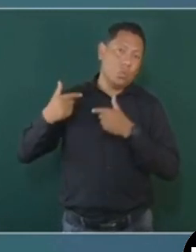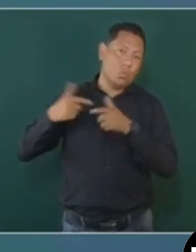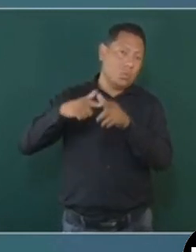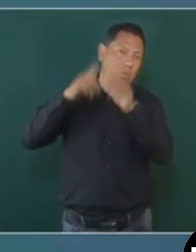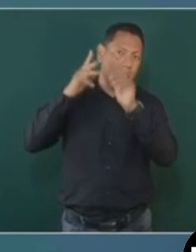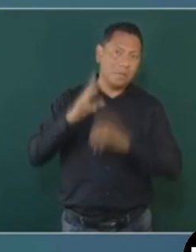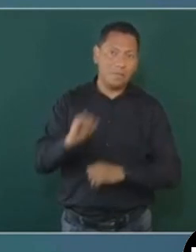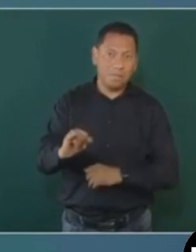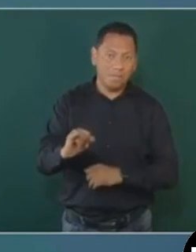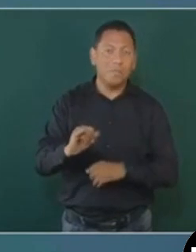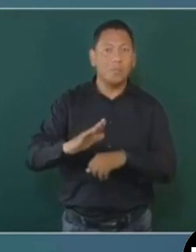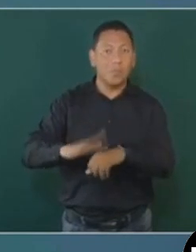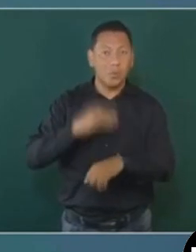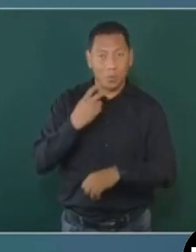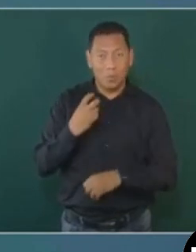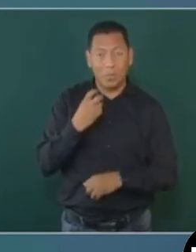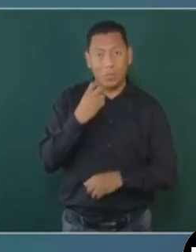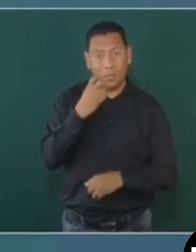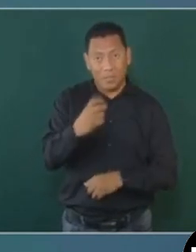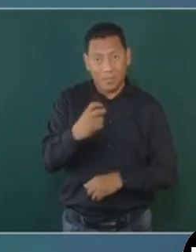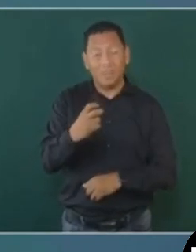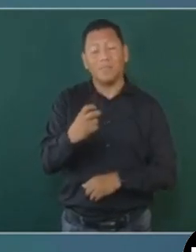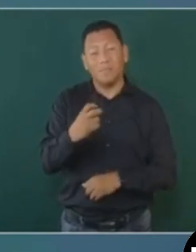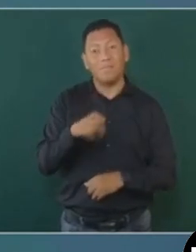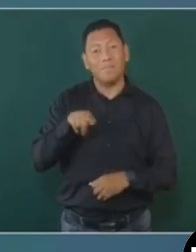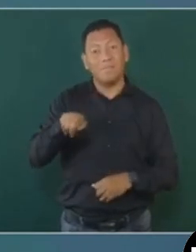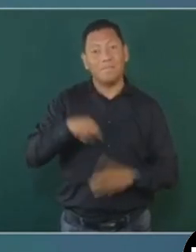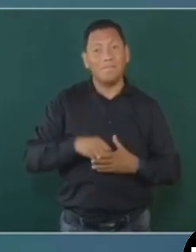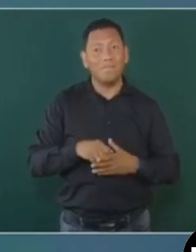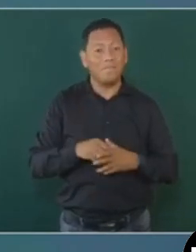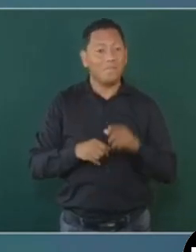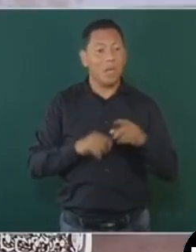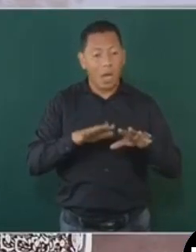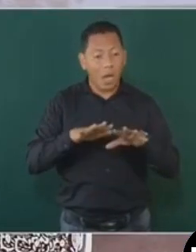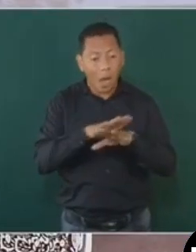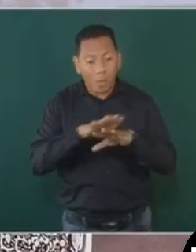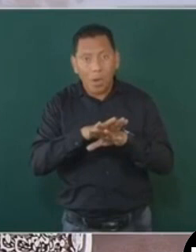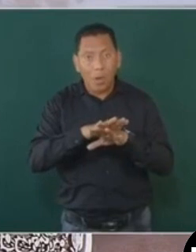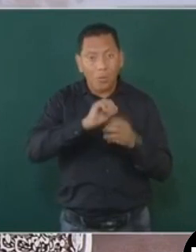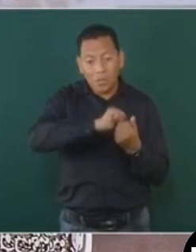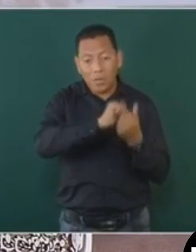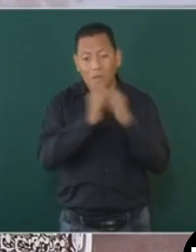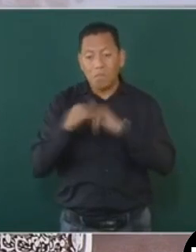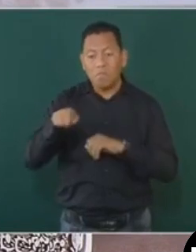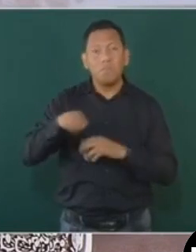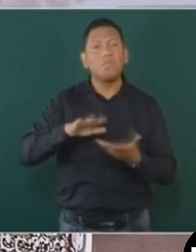se oponen a los cambios, a la transformación.